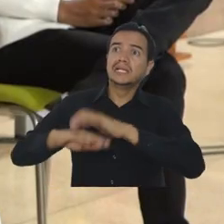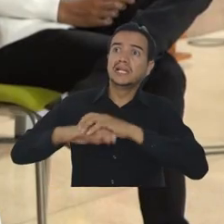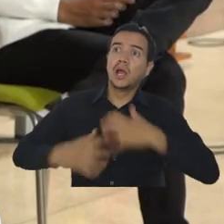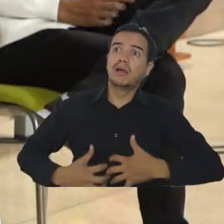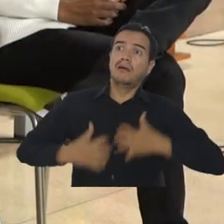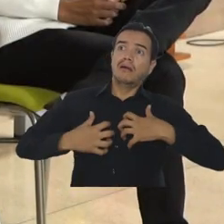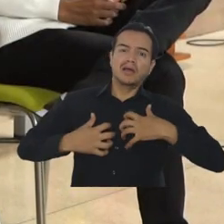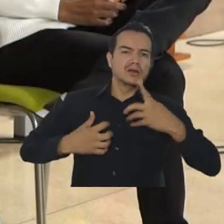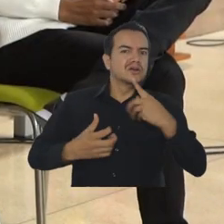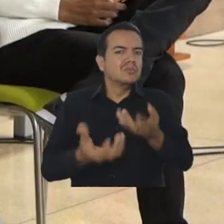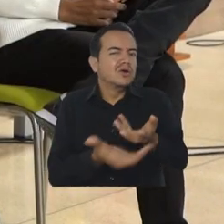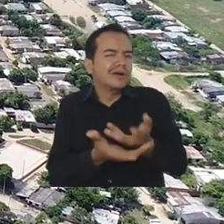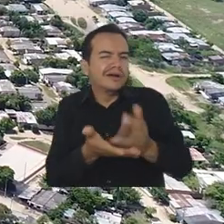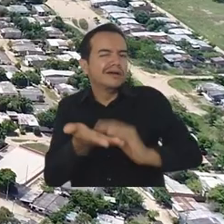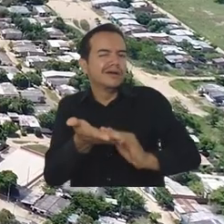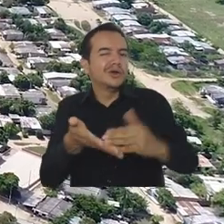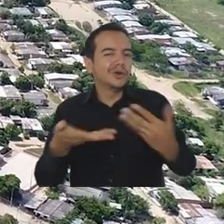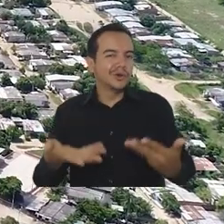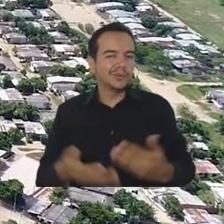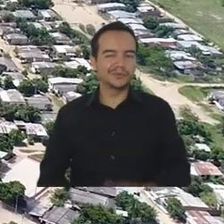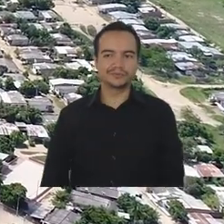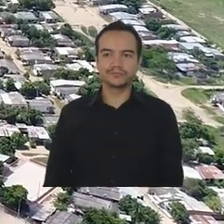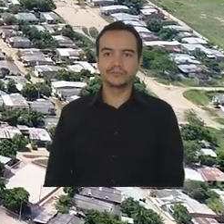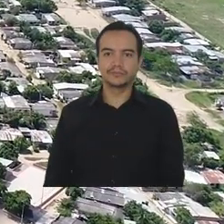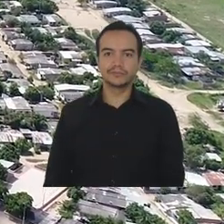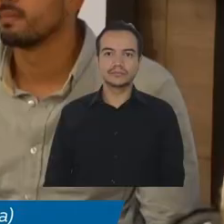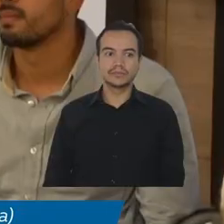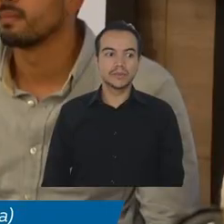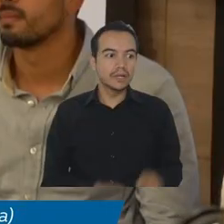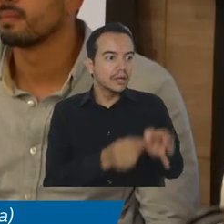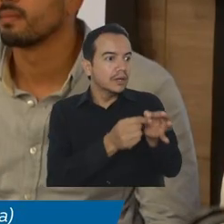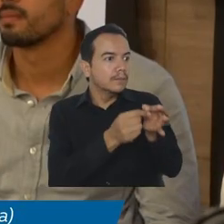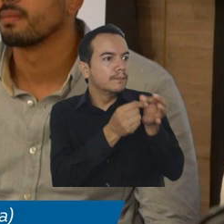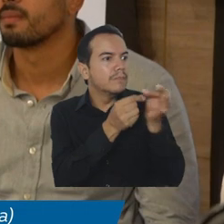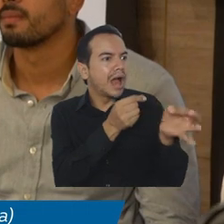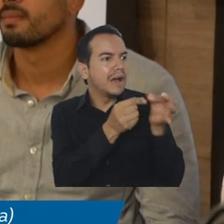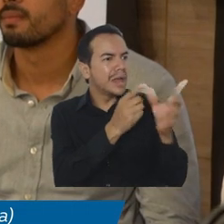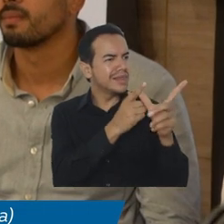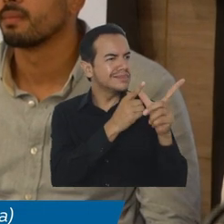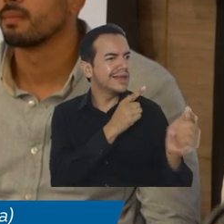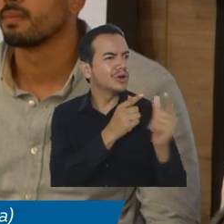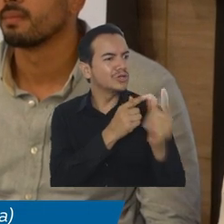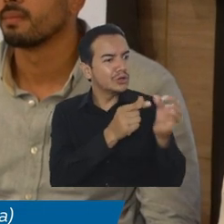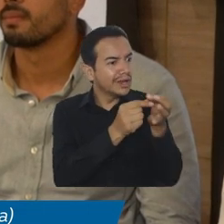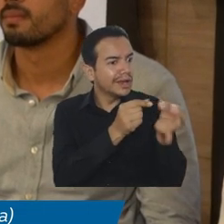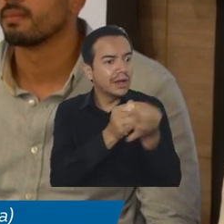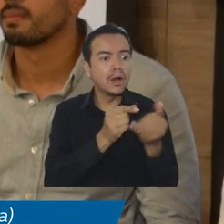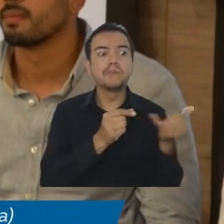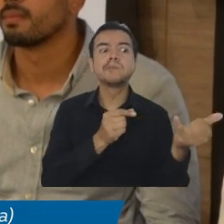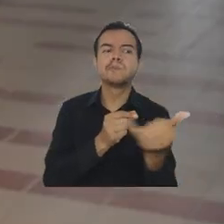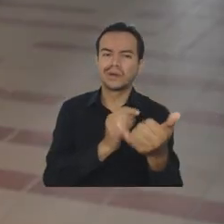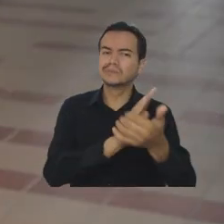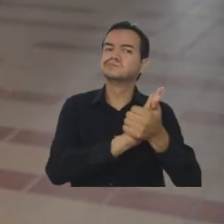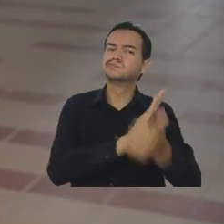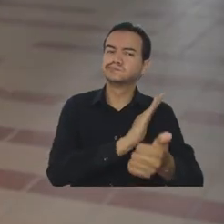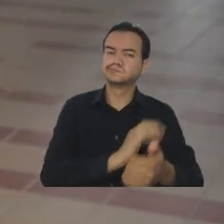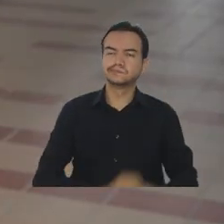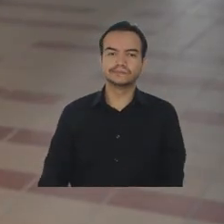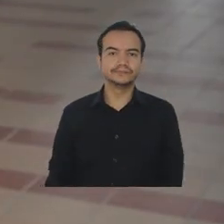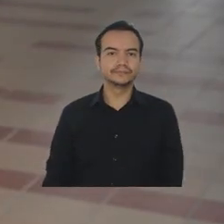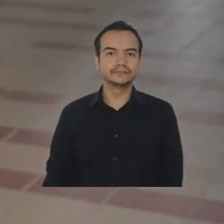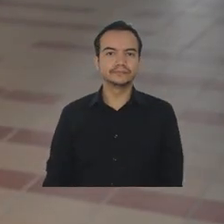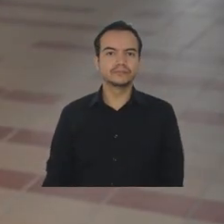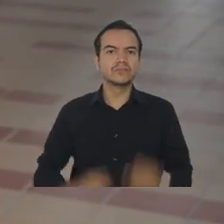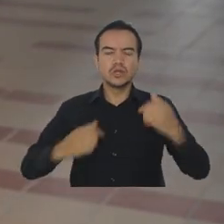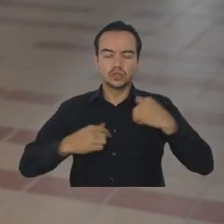momento de aprender inglés. Desde los municipios, es un municipio recónditos al talento. Cuando uno se